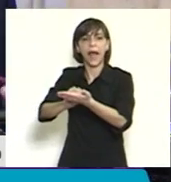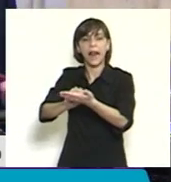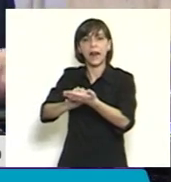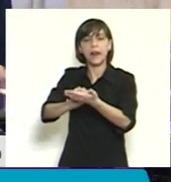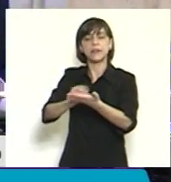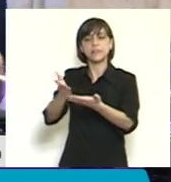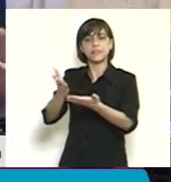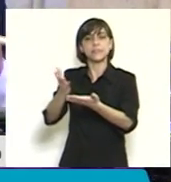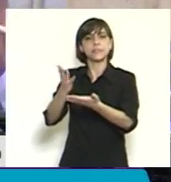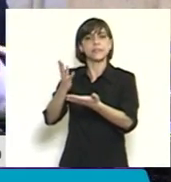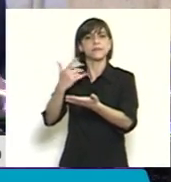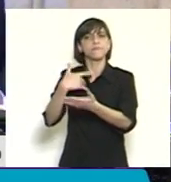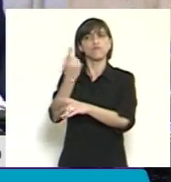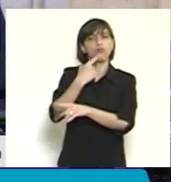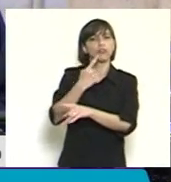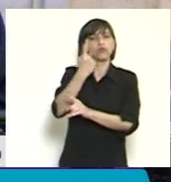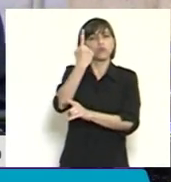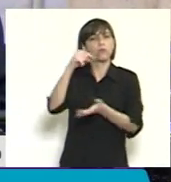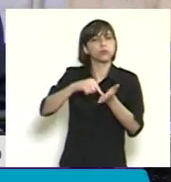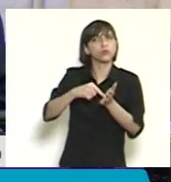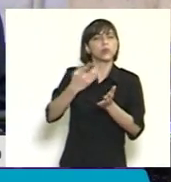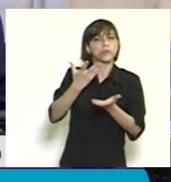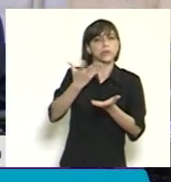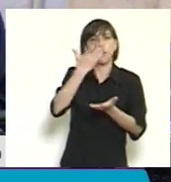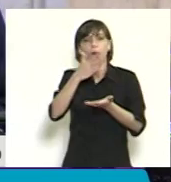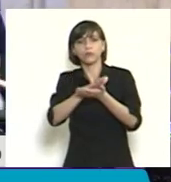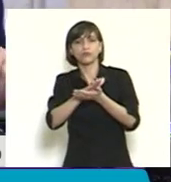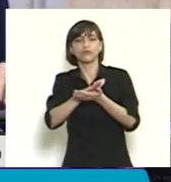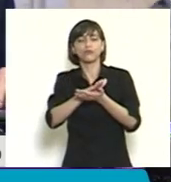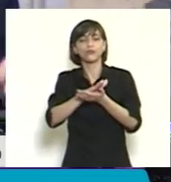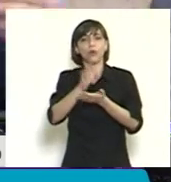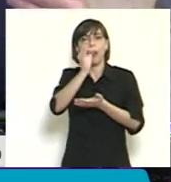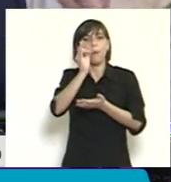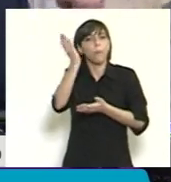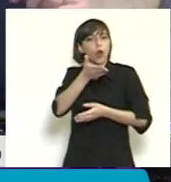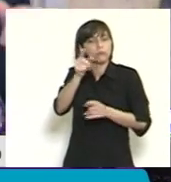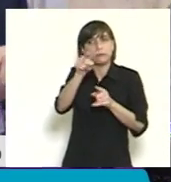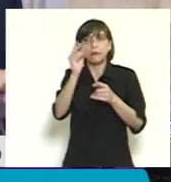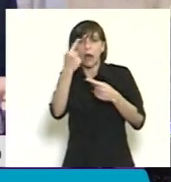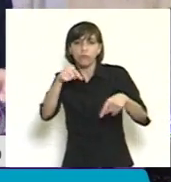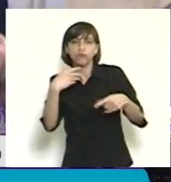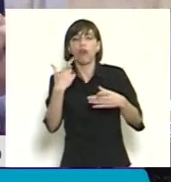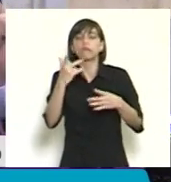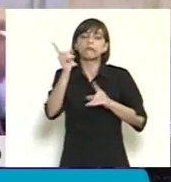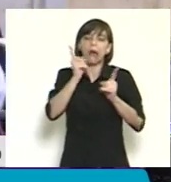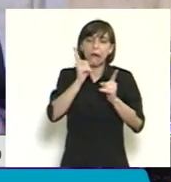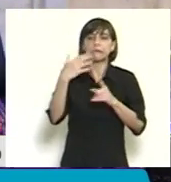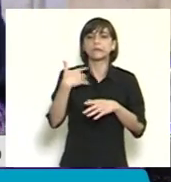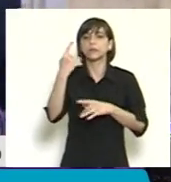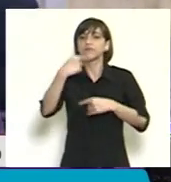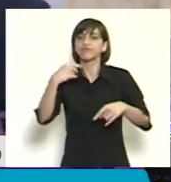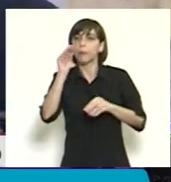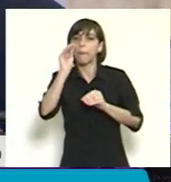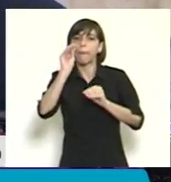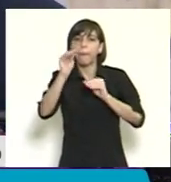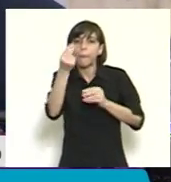una asignatura pendiente, como un caso muy claro de a veces falta de transparencia en la transmisión de los precios. Nosotros tenemos,